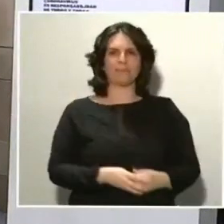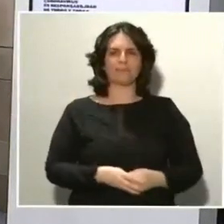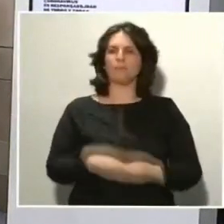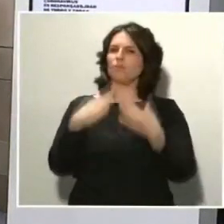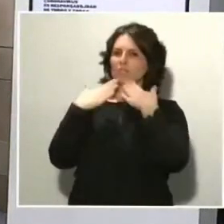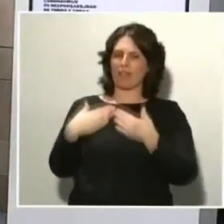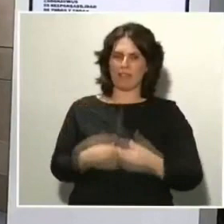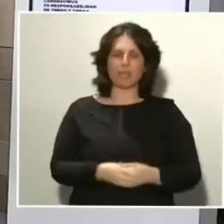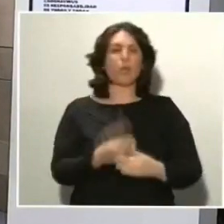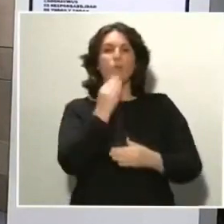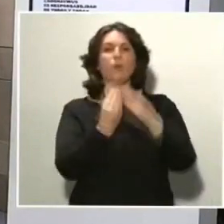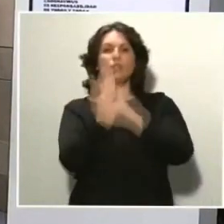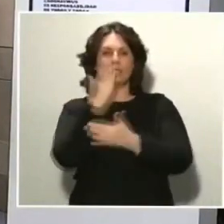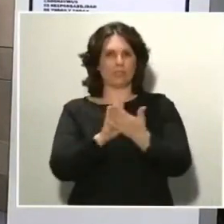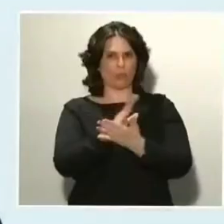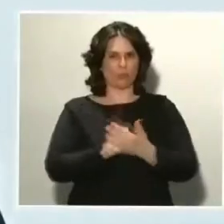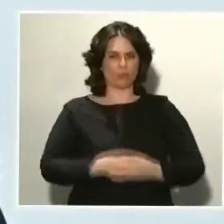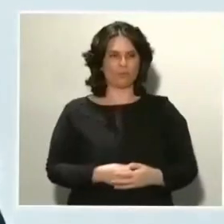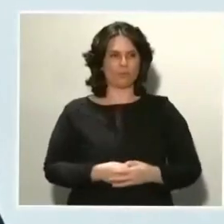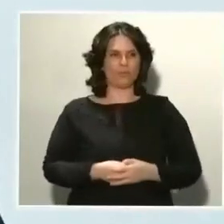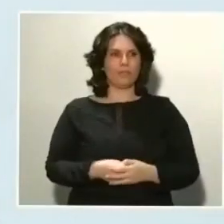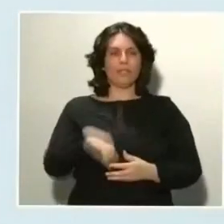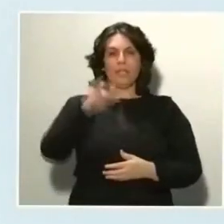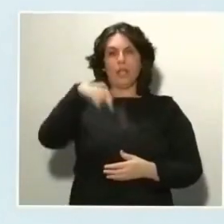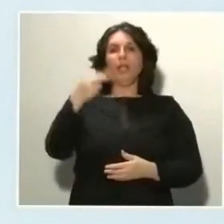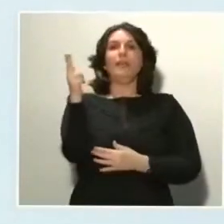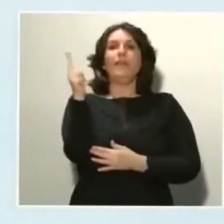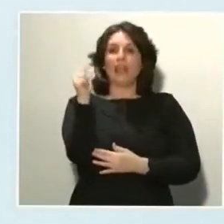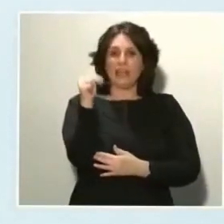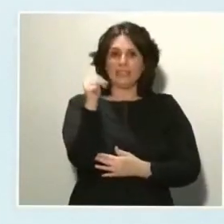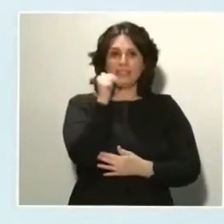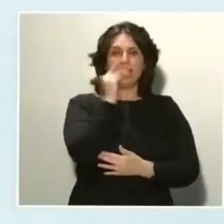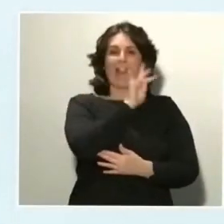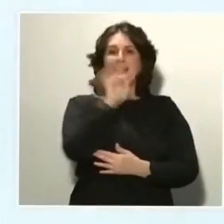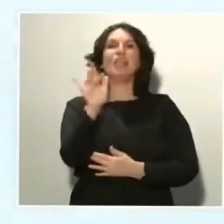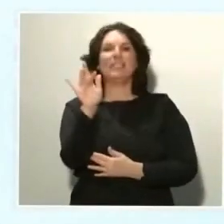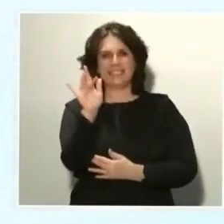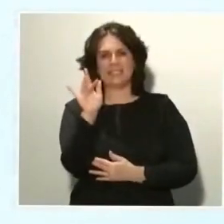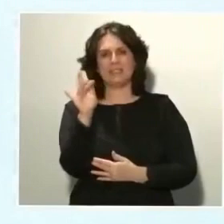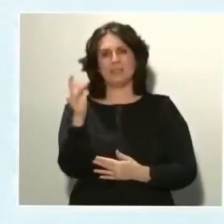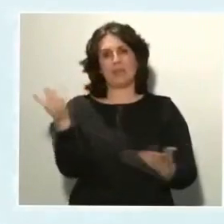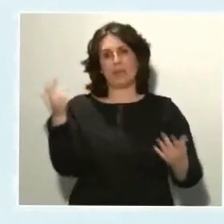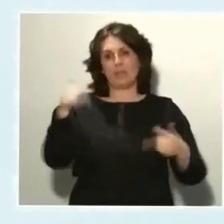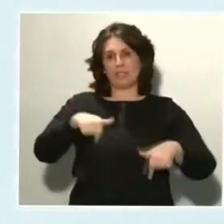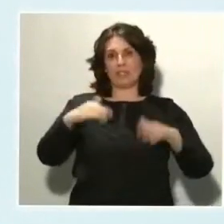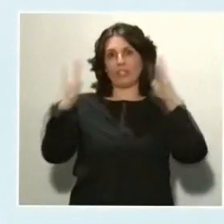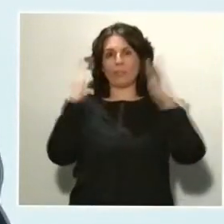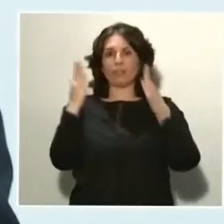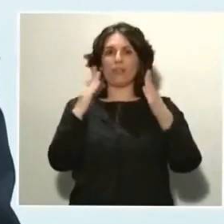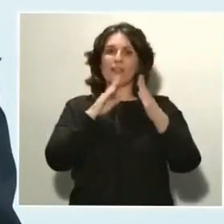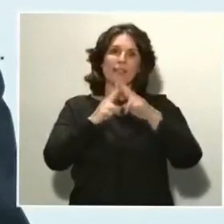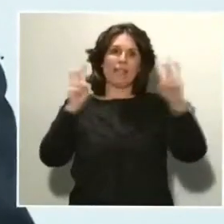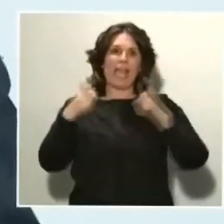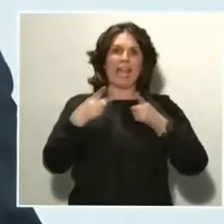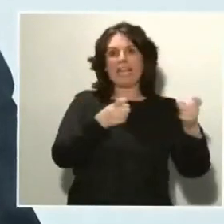Buenos días a todos. Sí, hoy es viernes en el calendario, pero en estos tiempos de guerra o crisis, como queráis llamarlo, todos los